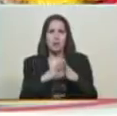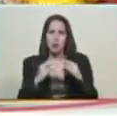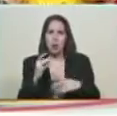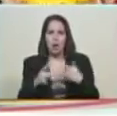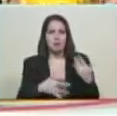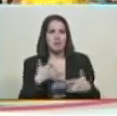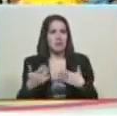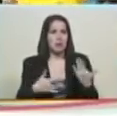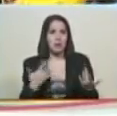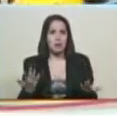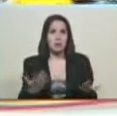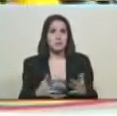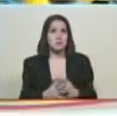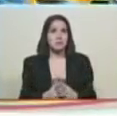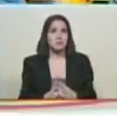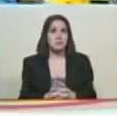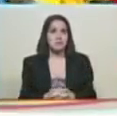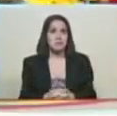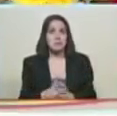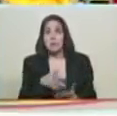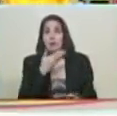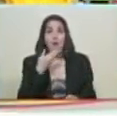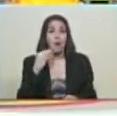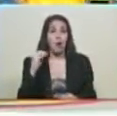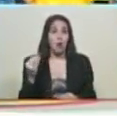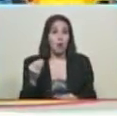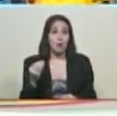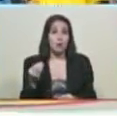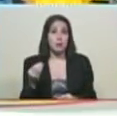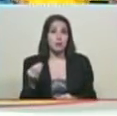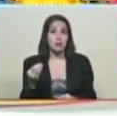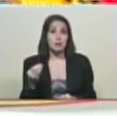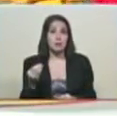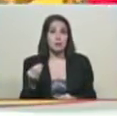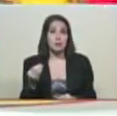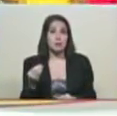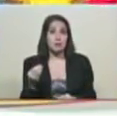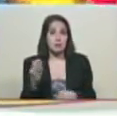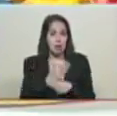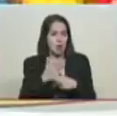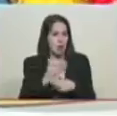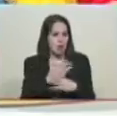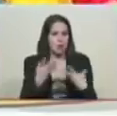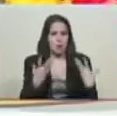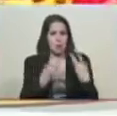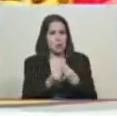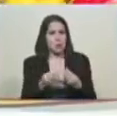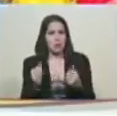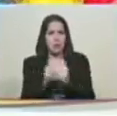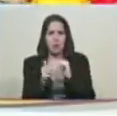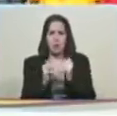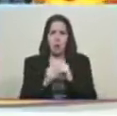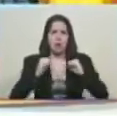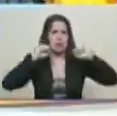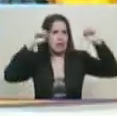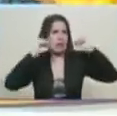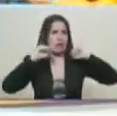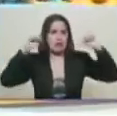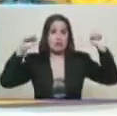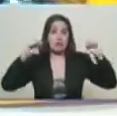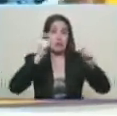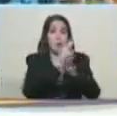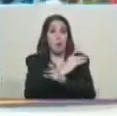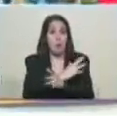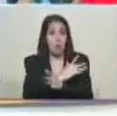actividad de los jóvenes recreadores para acompañar con deporte, ejercicio, juego,